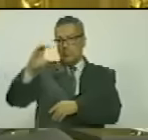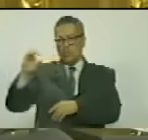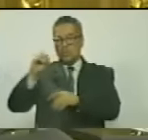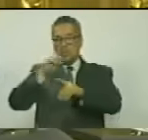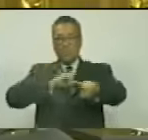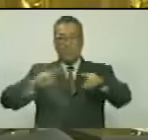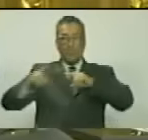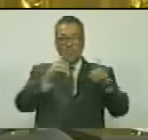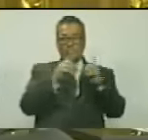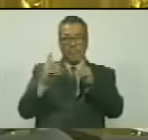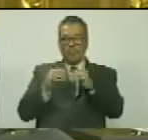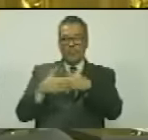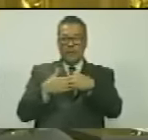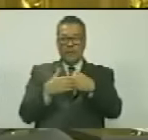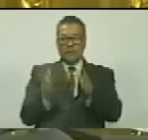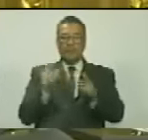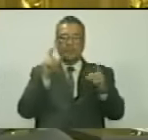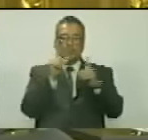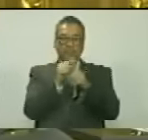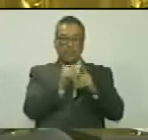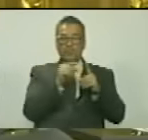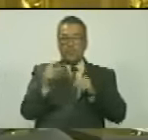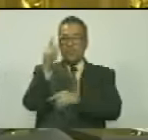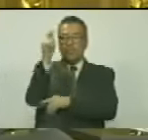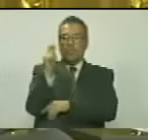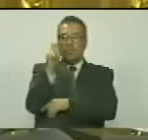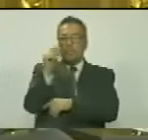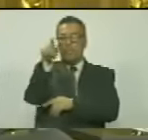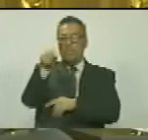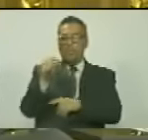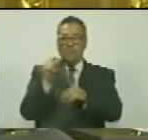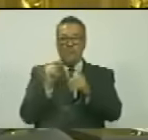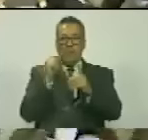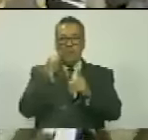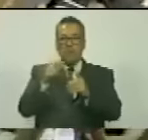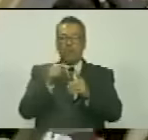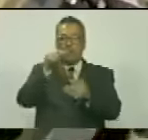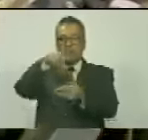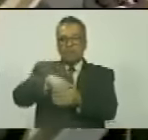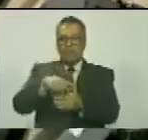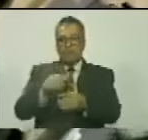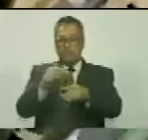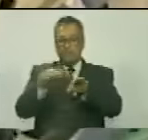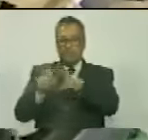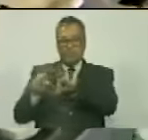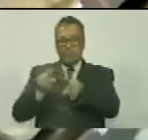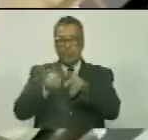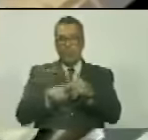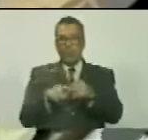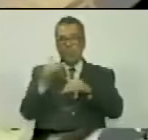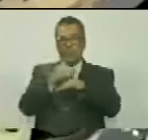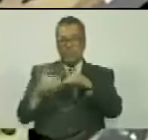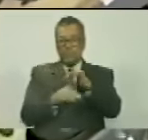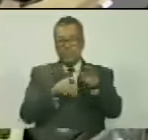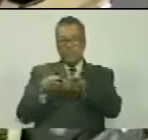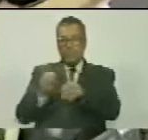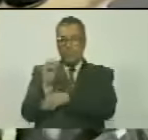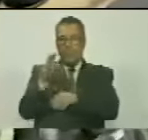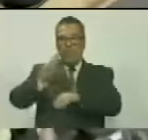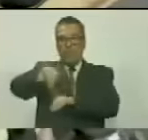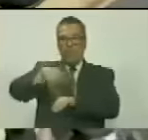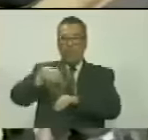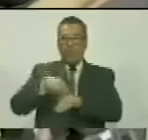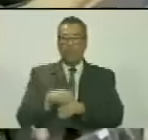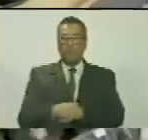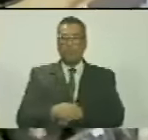el director de debates abrió el derecho de palabra a las diputadas y los diputados para las postulaciones a la secretaría y su secretaría de la Asamblea